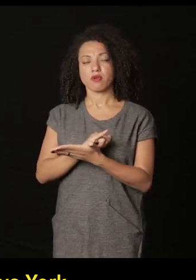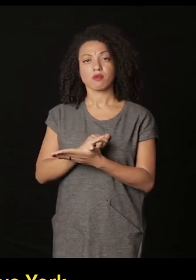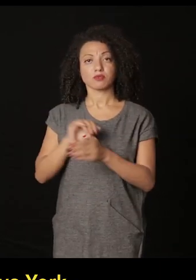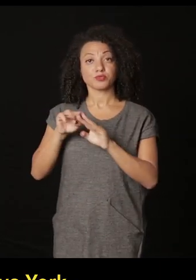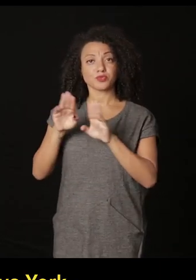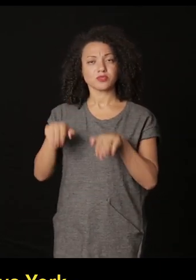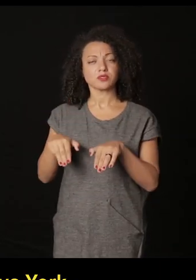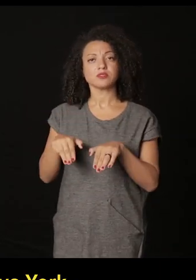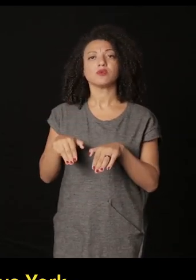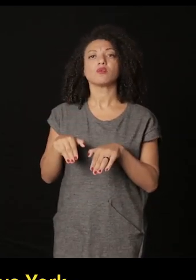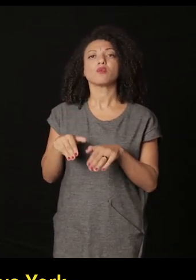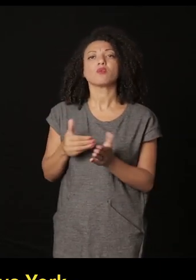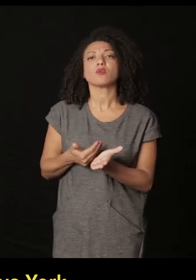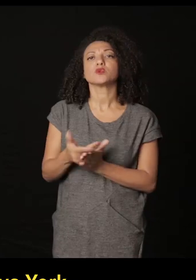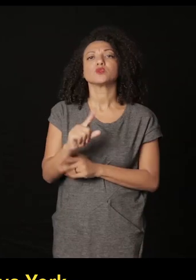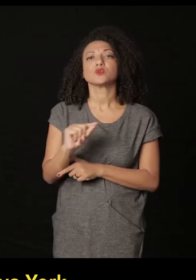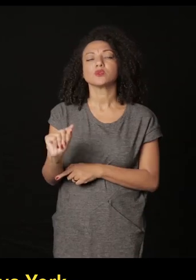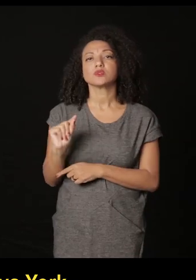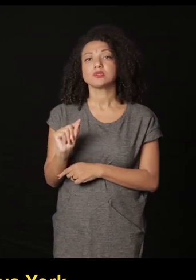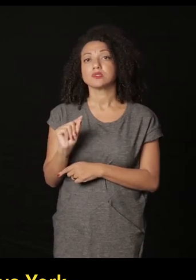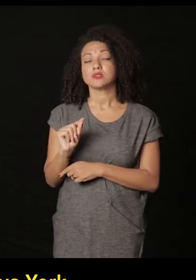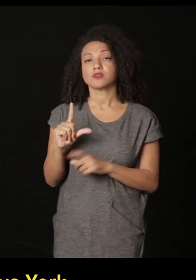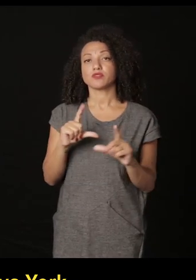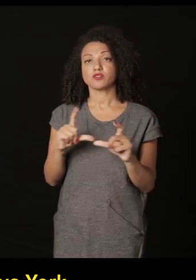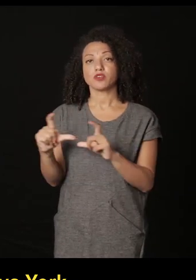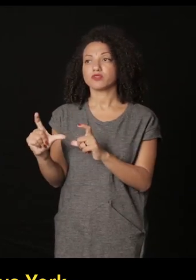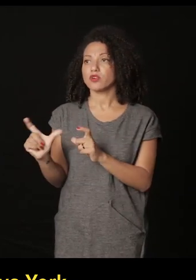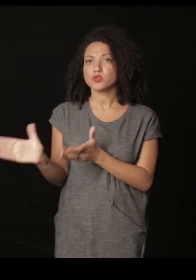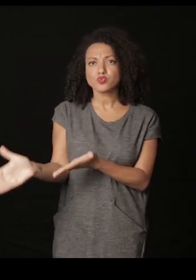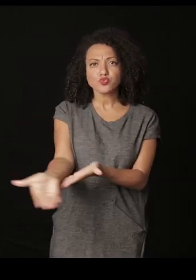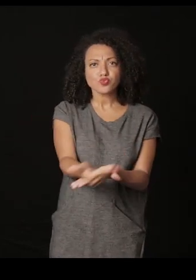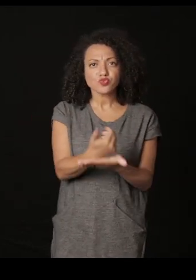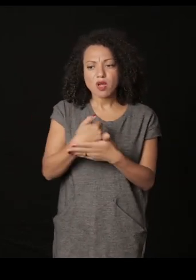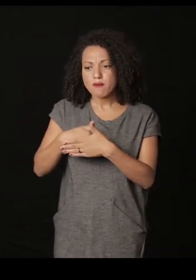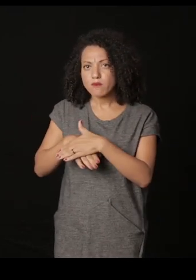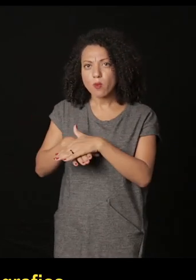en Nueva York empezaban a coleccionar fotografías